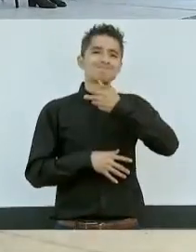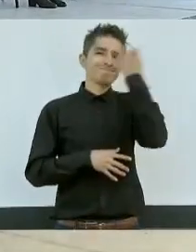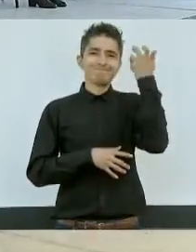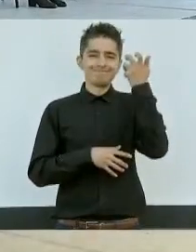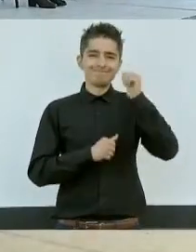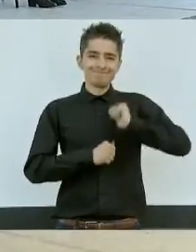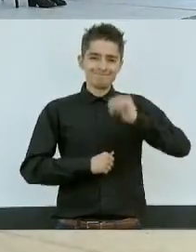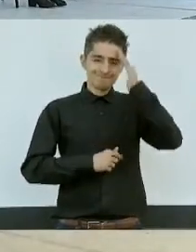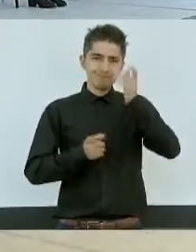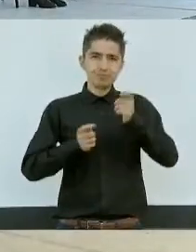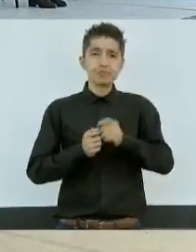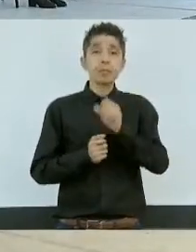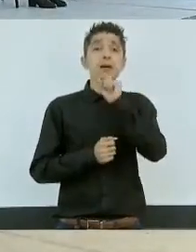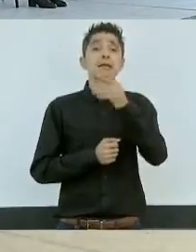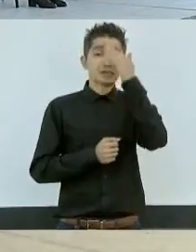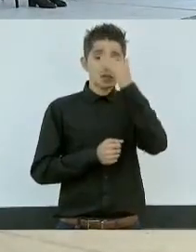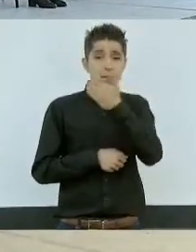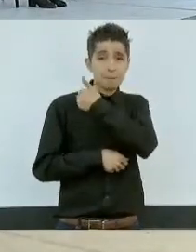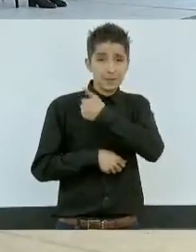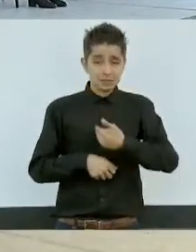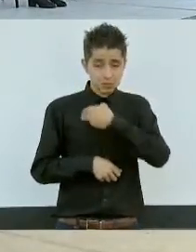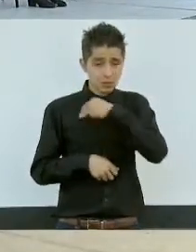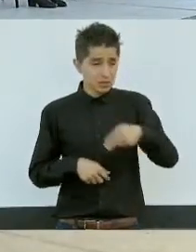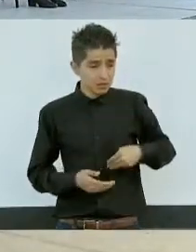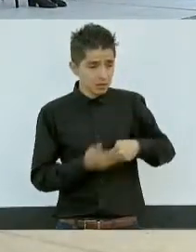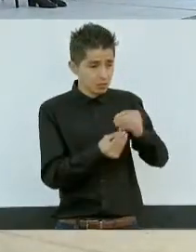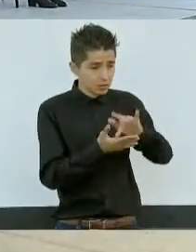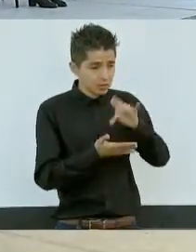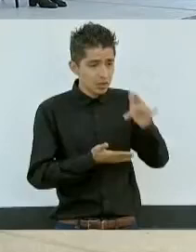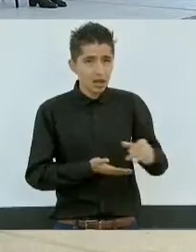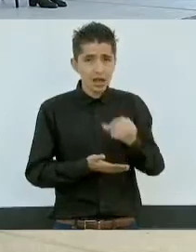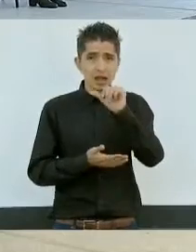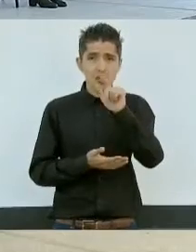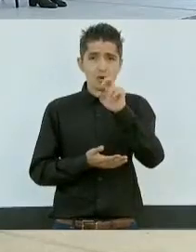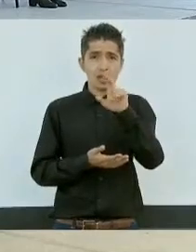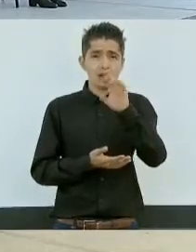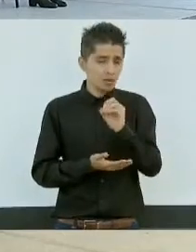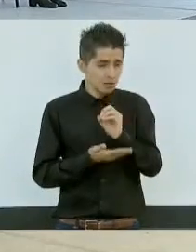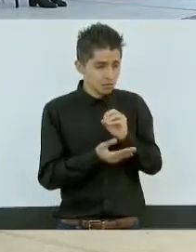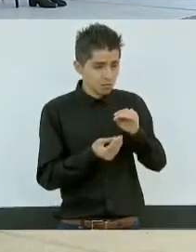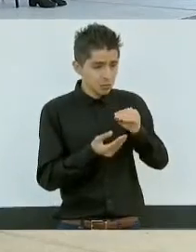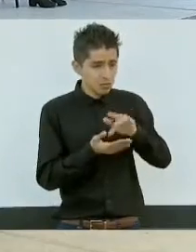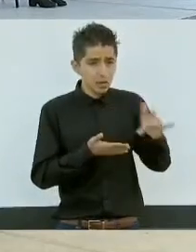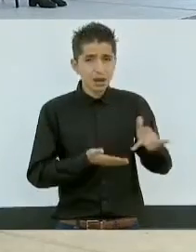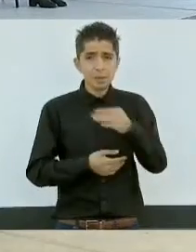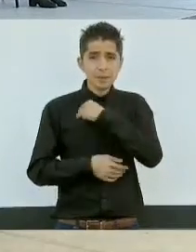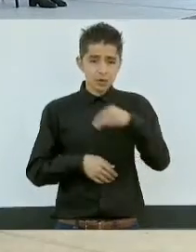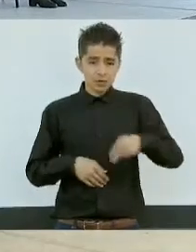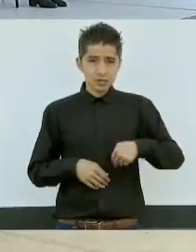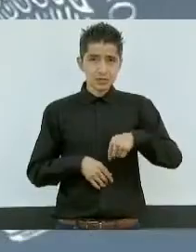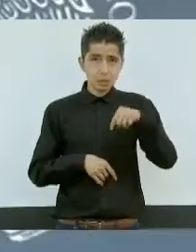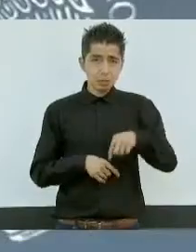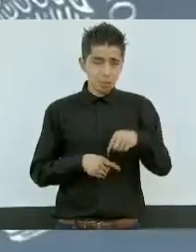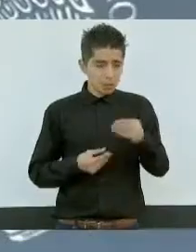Al señor Presidente Municipal, gracias Aurelio por recibirnos en este municipio.